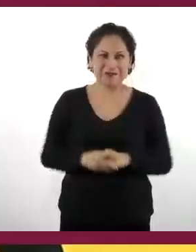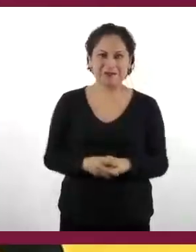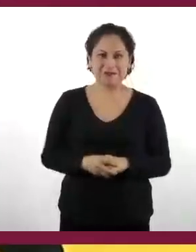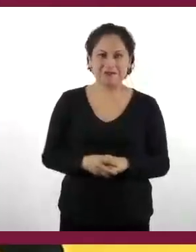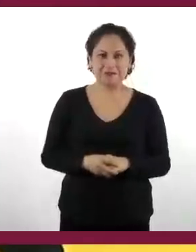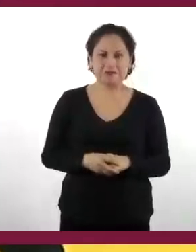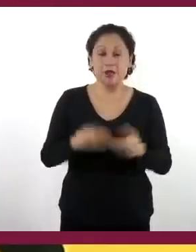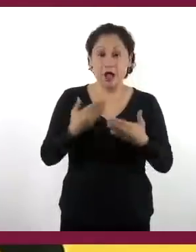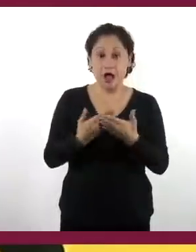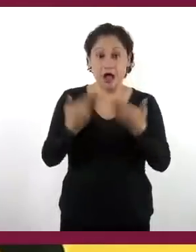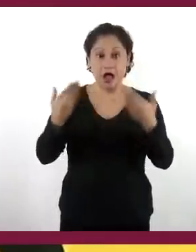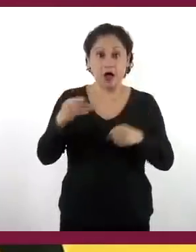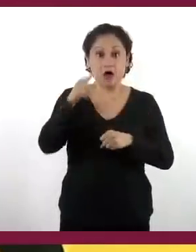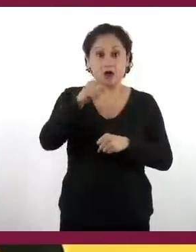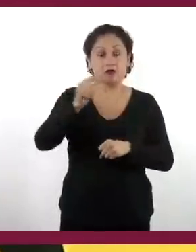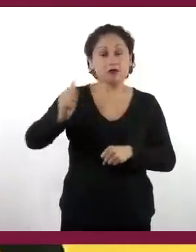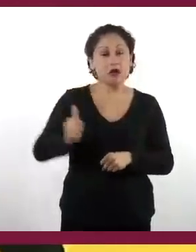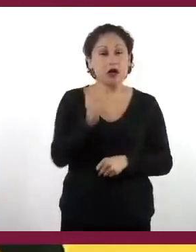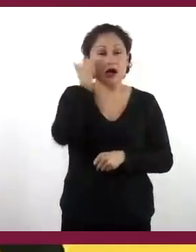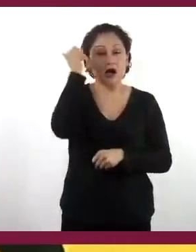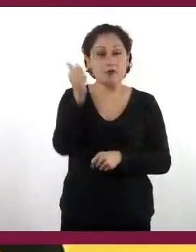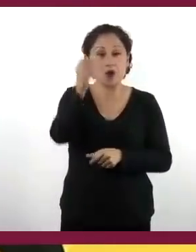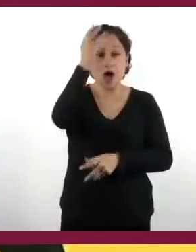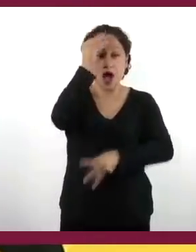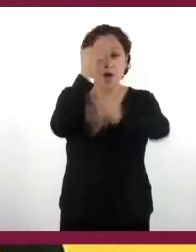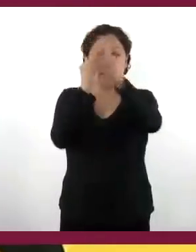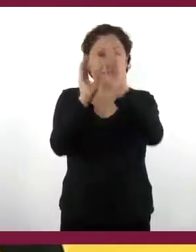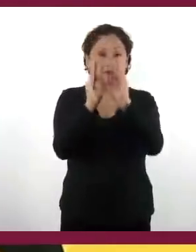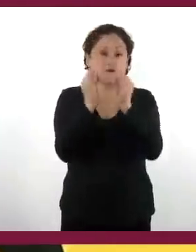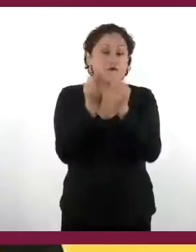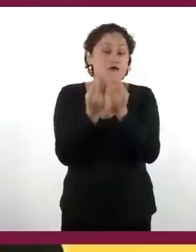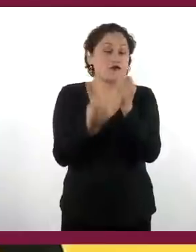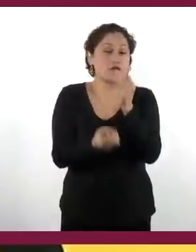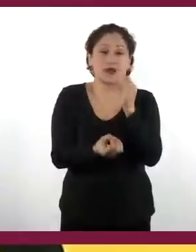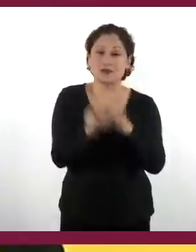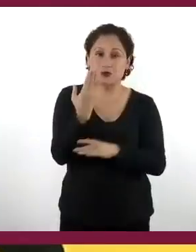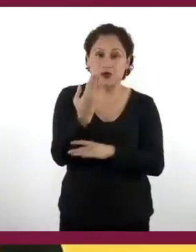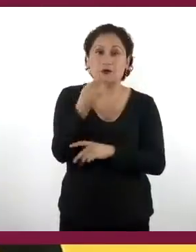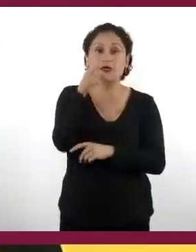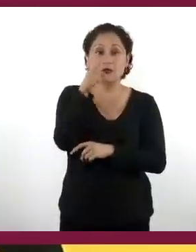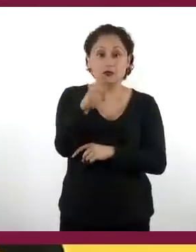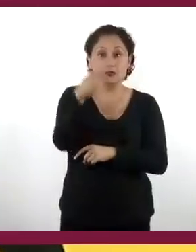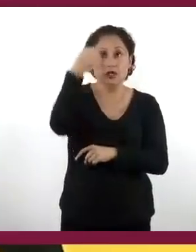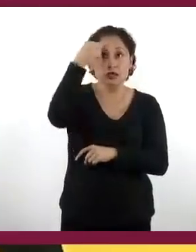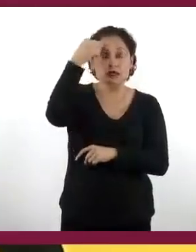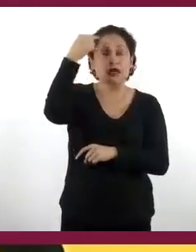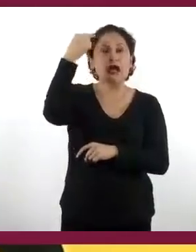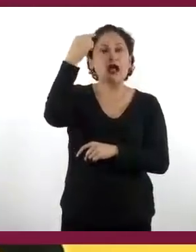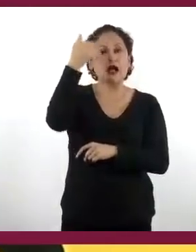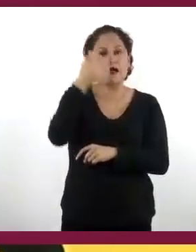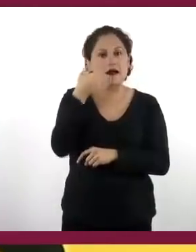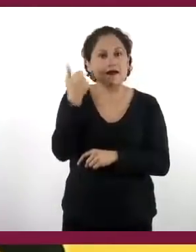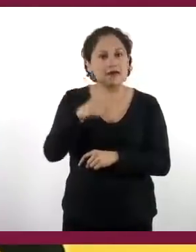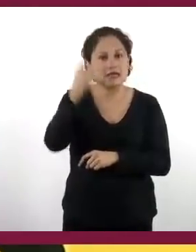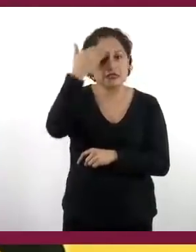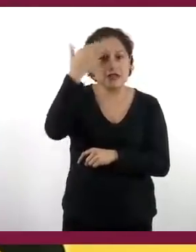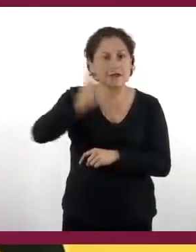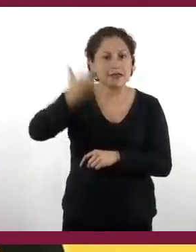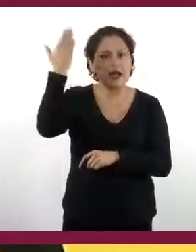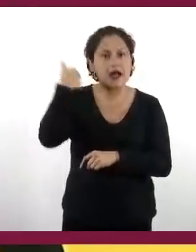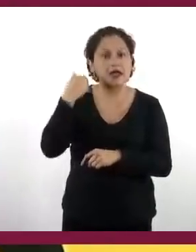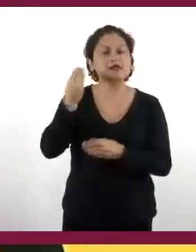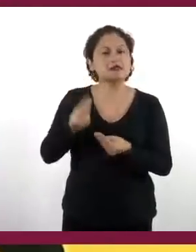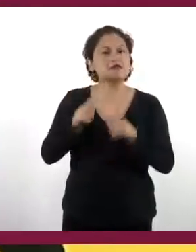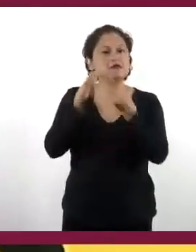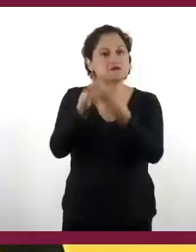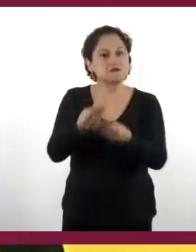son una oportunidad para que descubran nuevas estrategias de aprendizaje y pongan en práctica sus habilidades escolares, además de